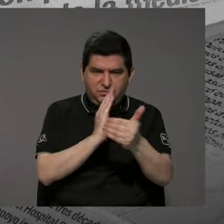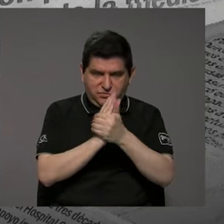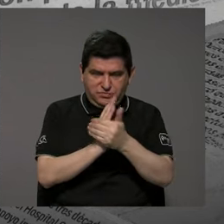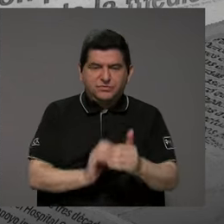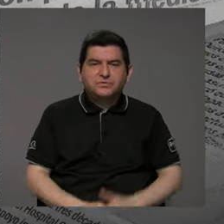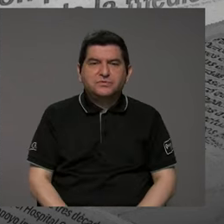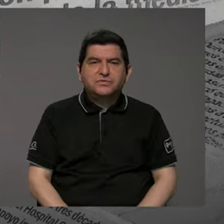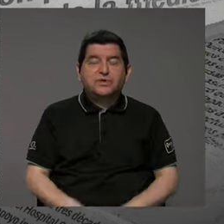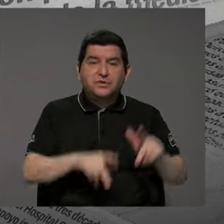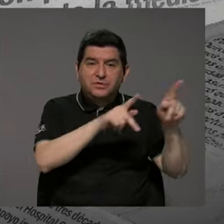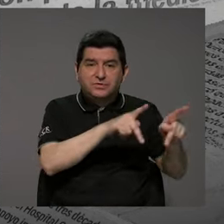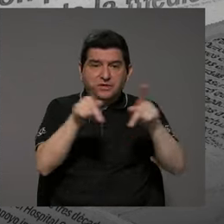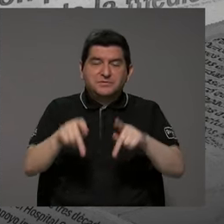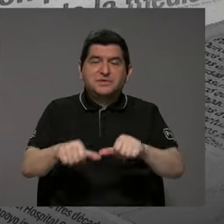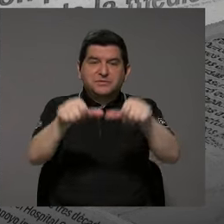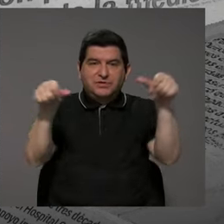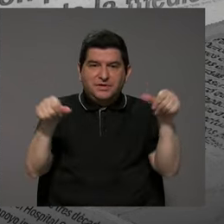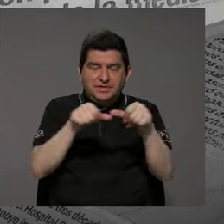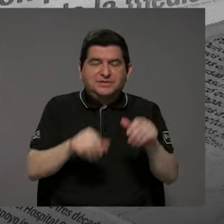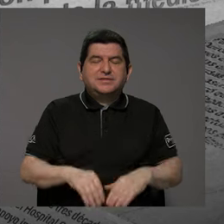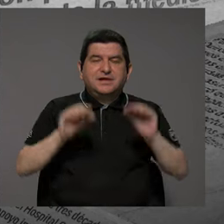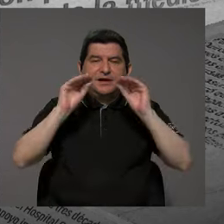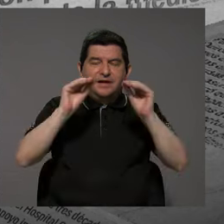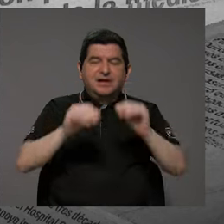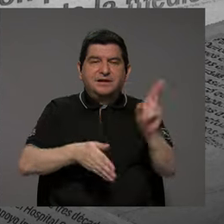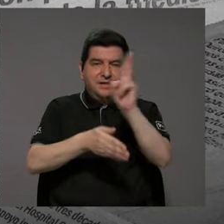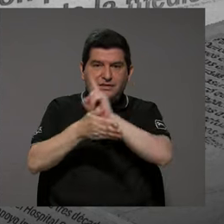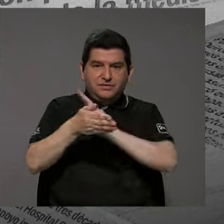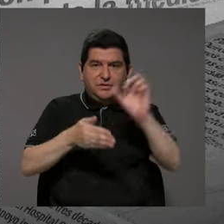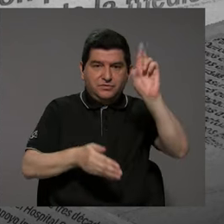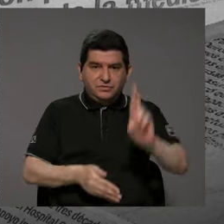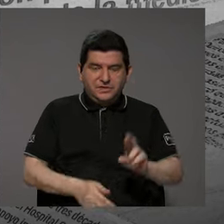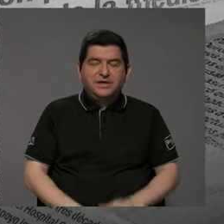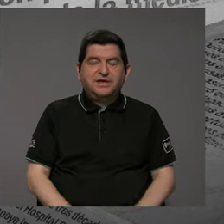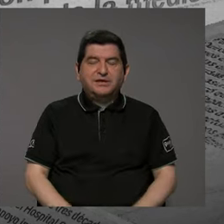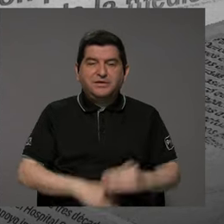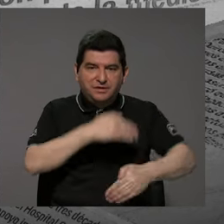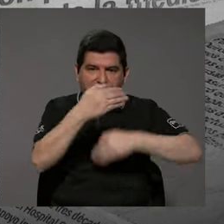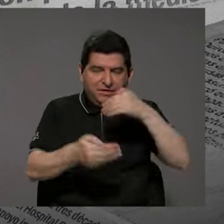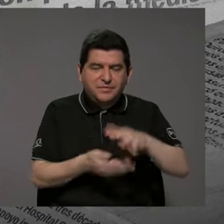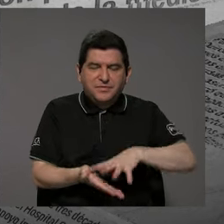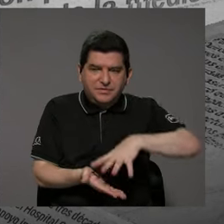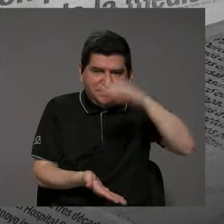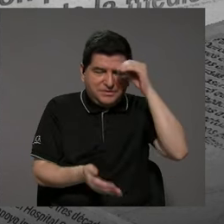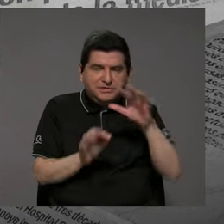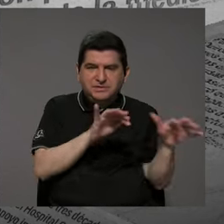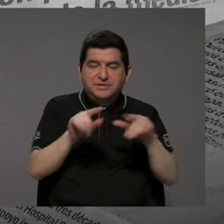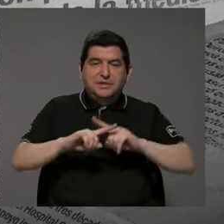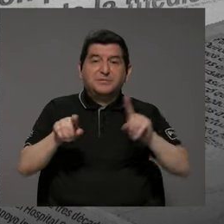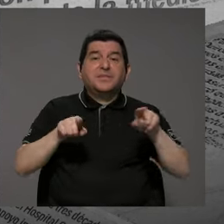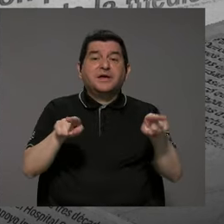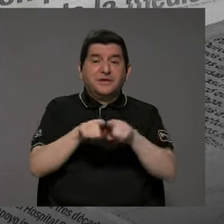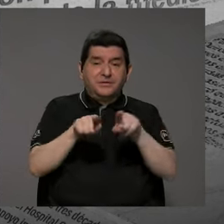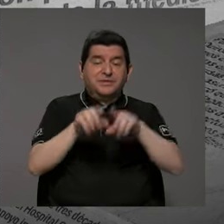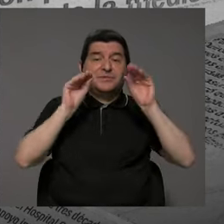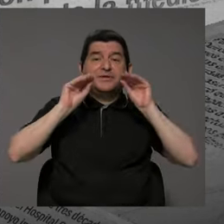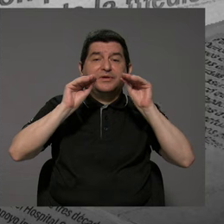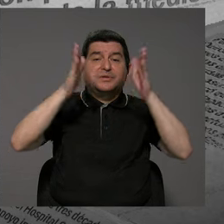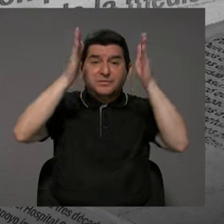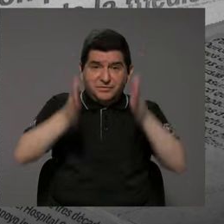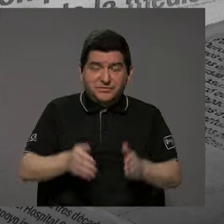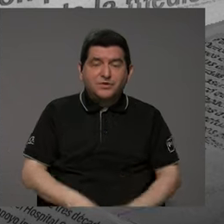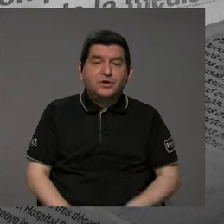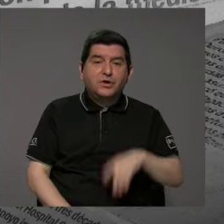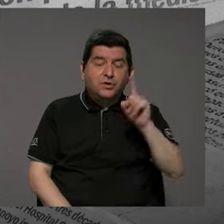capacidades del personal docente de la Universidad de Costa Rica en este tema de alfabetización digital, pero digamos desde la parte docente también, y uno